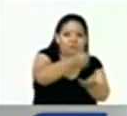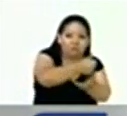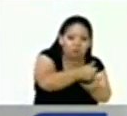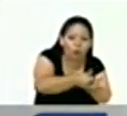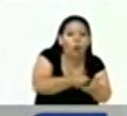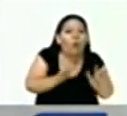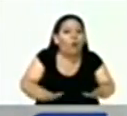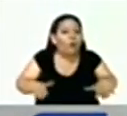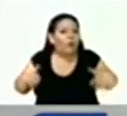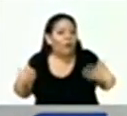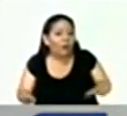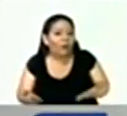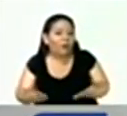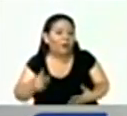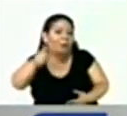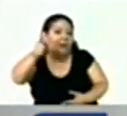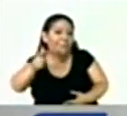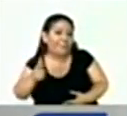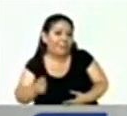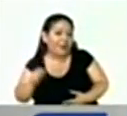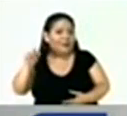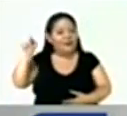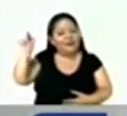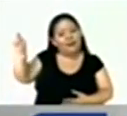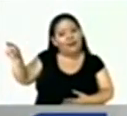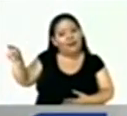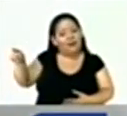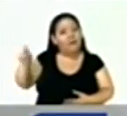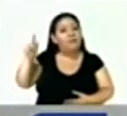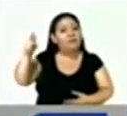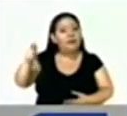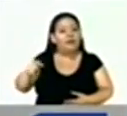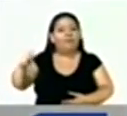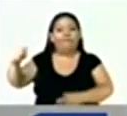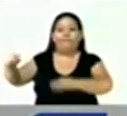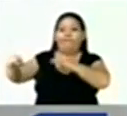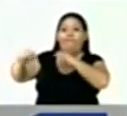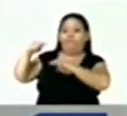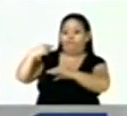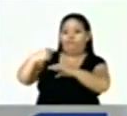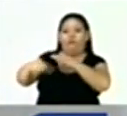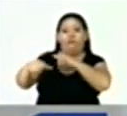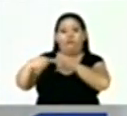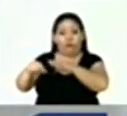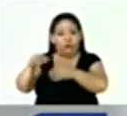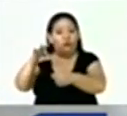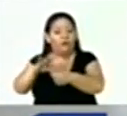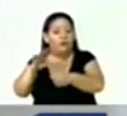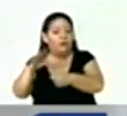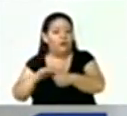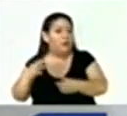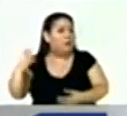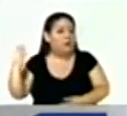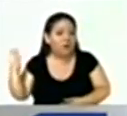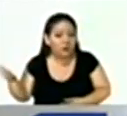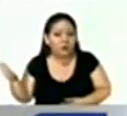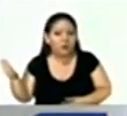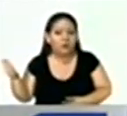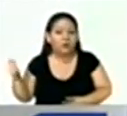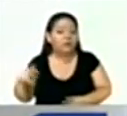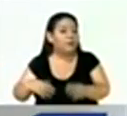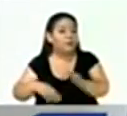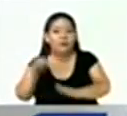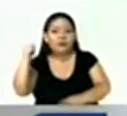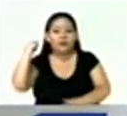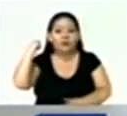desarrollo que se va a hacer durante el mes del voto remoto por Internet, esa va a ser trascendental